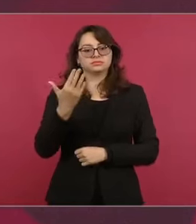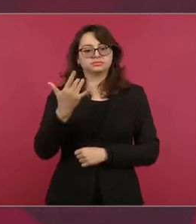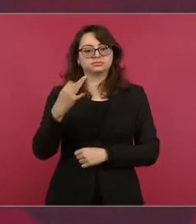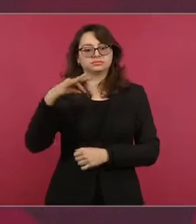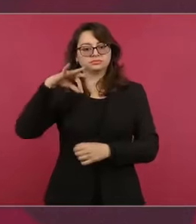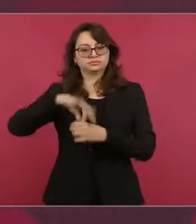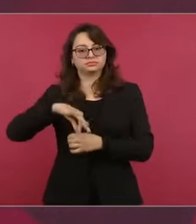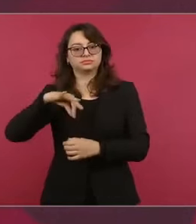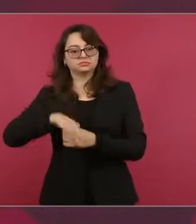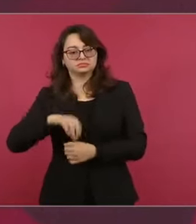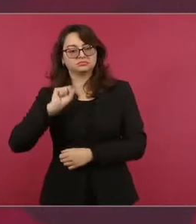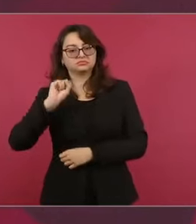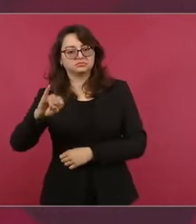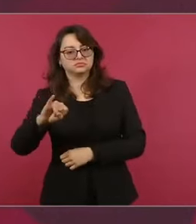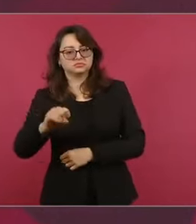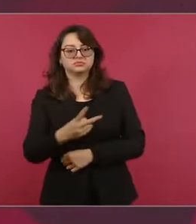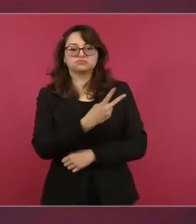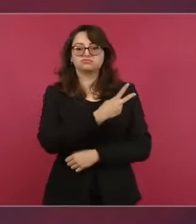200 en contra,